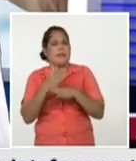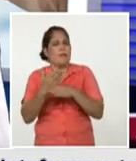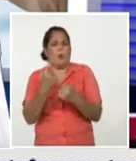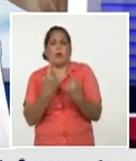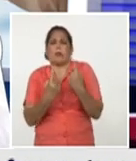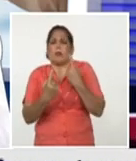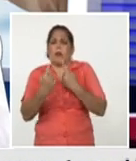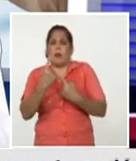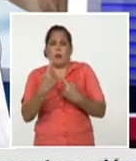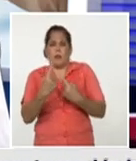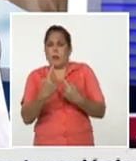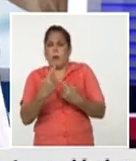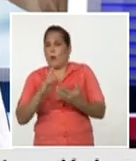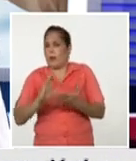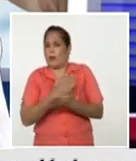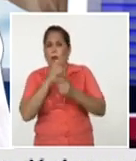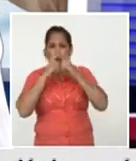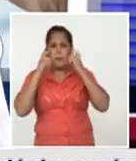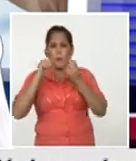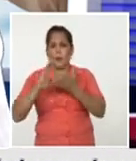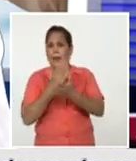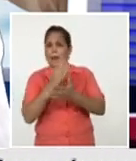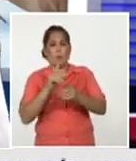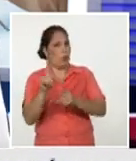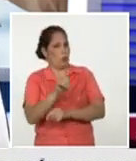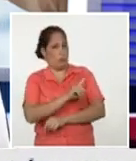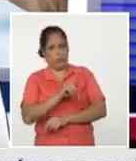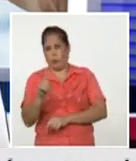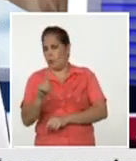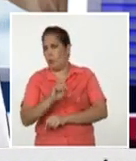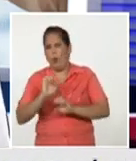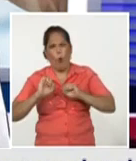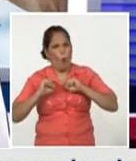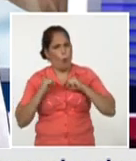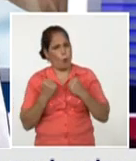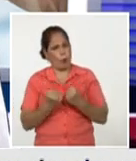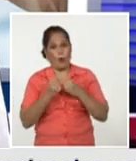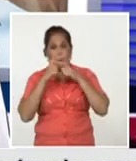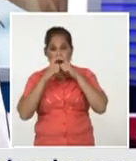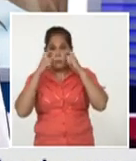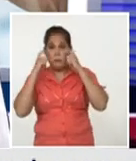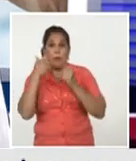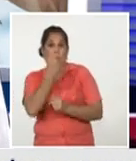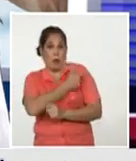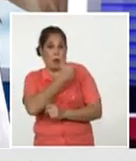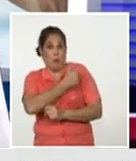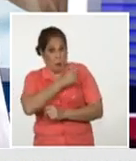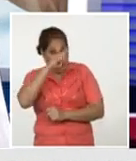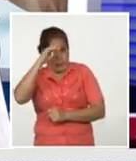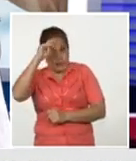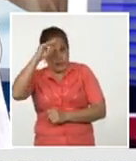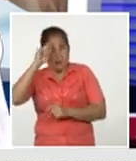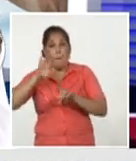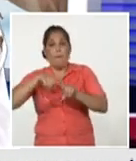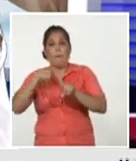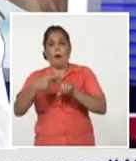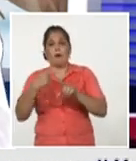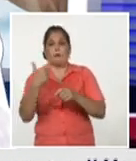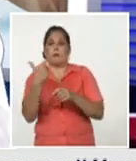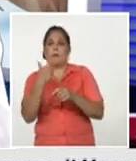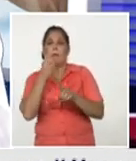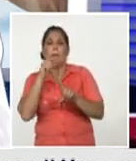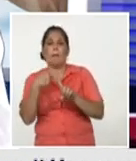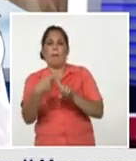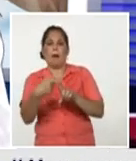una cosa no va a sustituir la otra porque hasta tanto no tengamos elevadas coberturas de vacunación en el país el riesgo de infectarse y el riesgo de